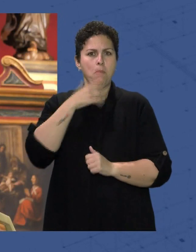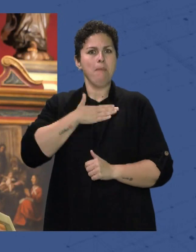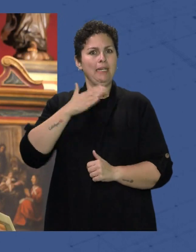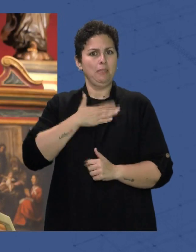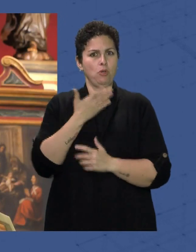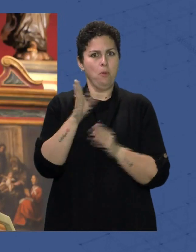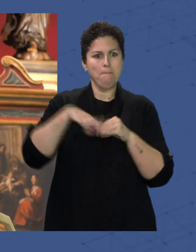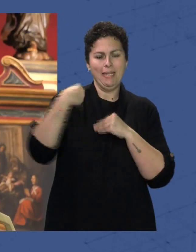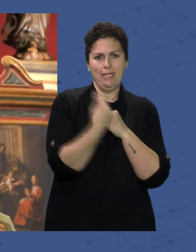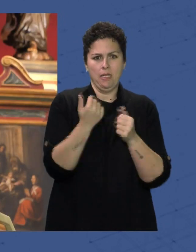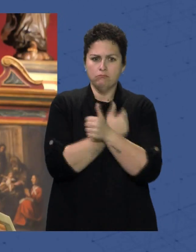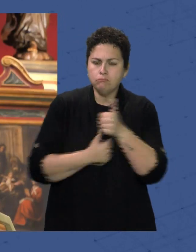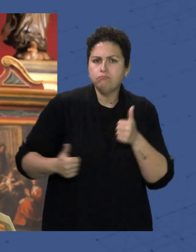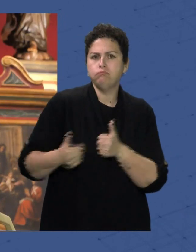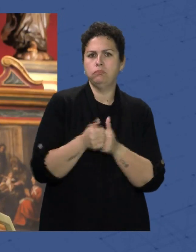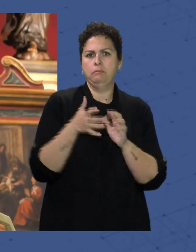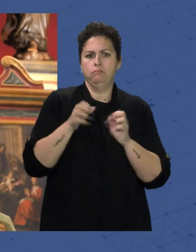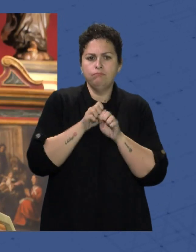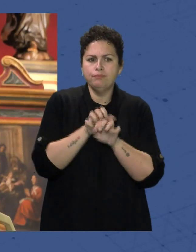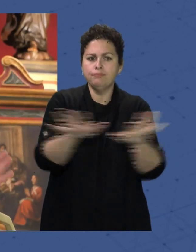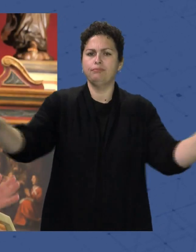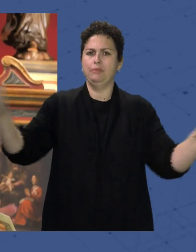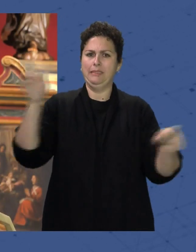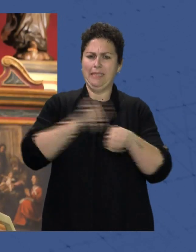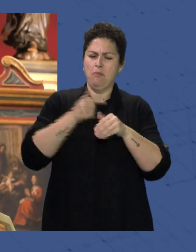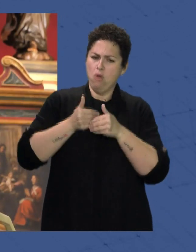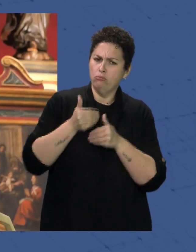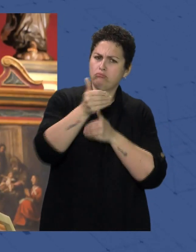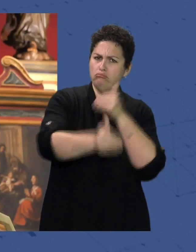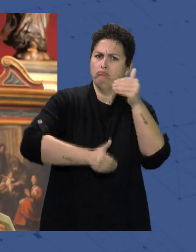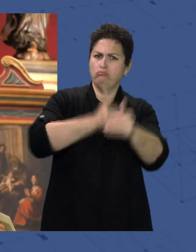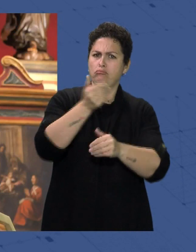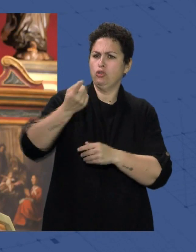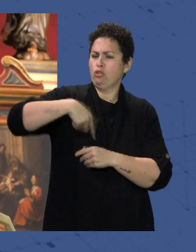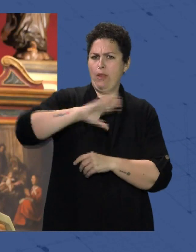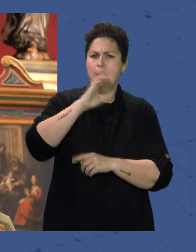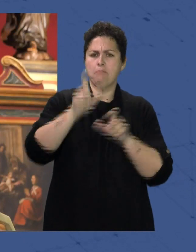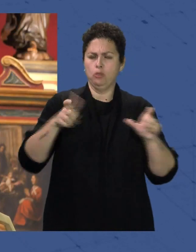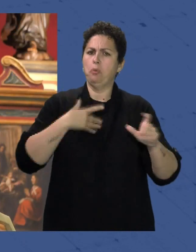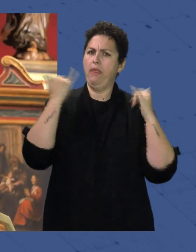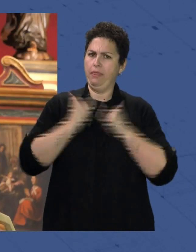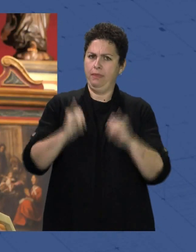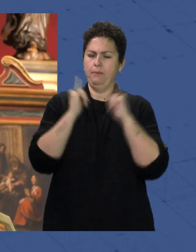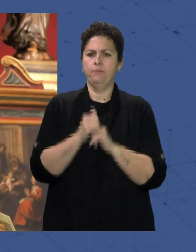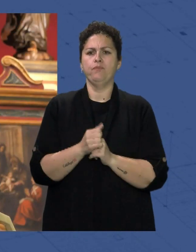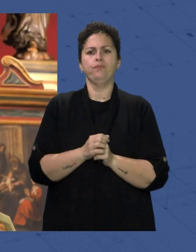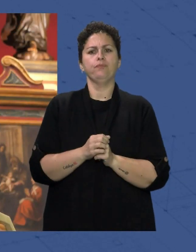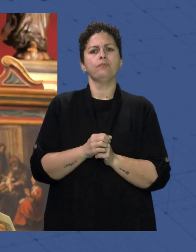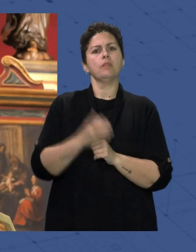e inmaterial prevalezca Y se proyecte sobre el paso del tiempo de todas las personas que aquí estamos El Ayuntamiento y el Santo